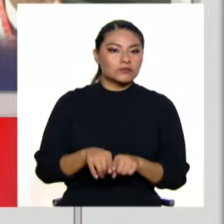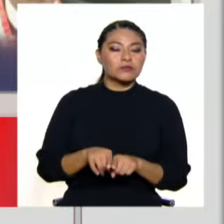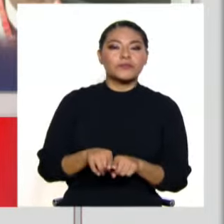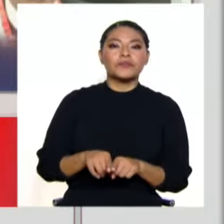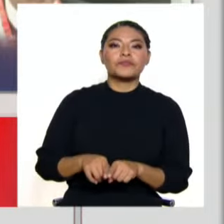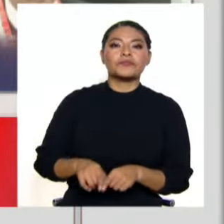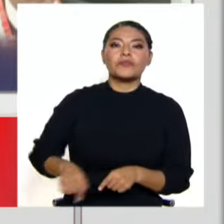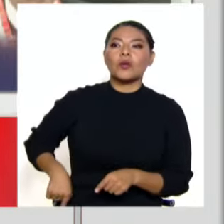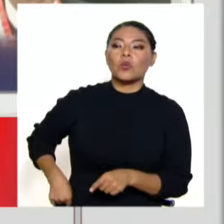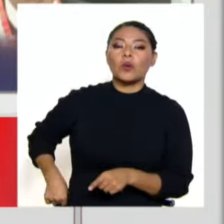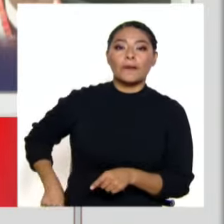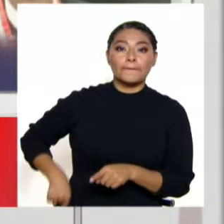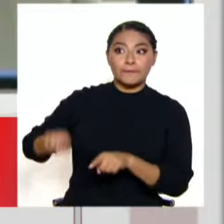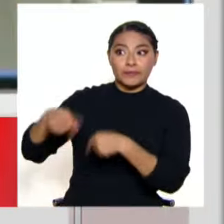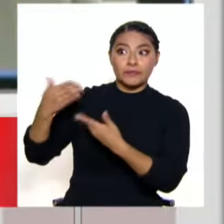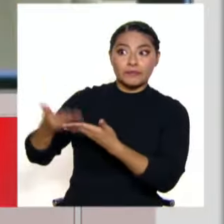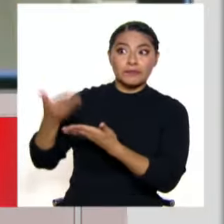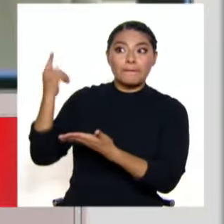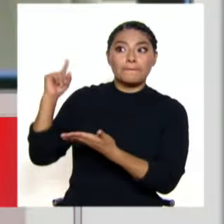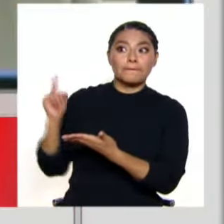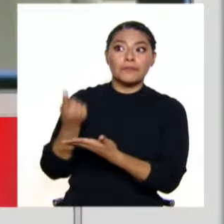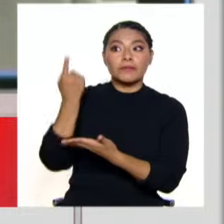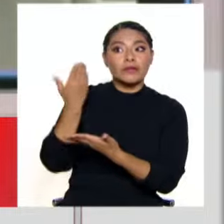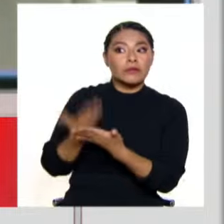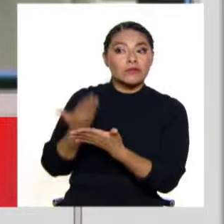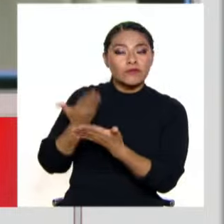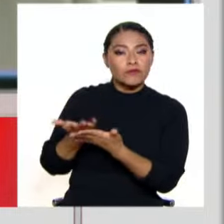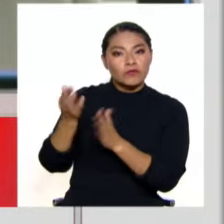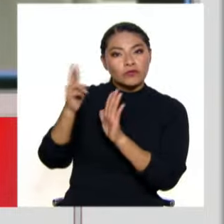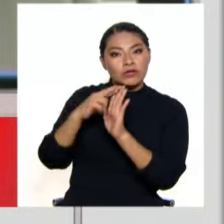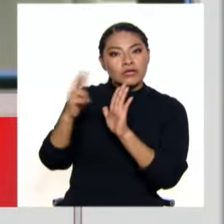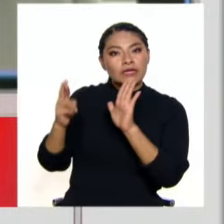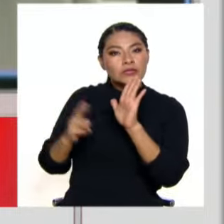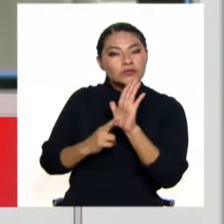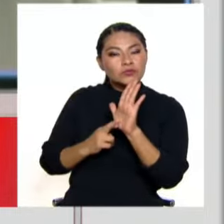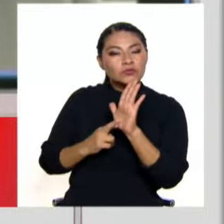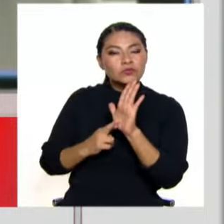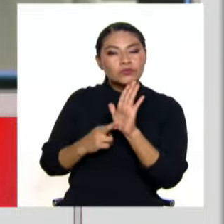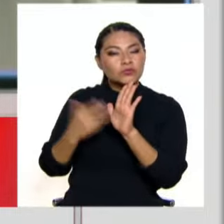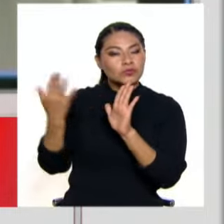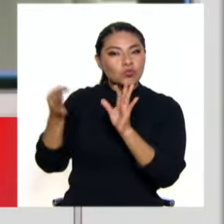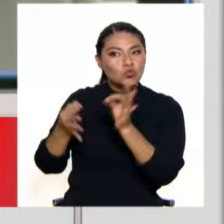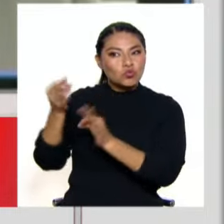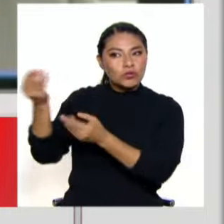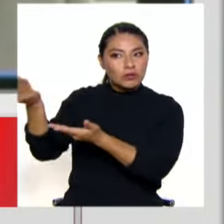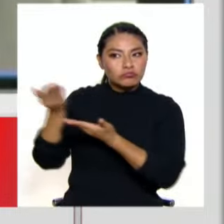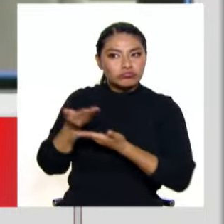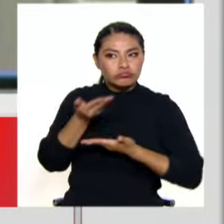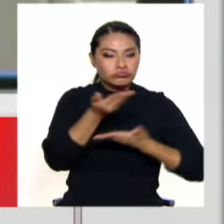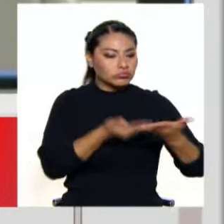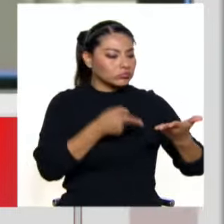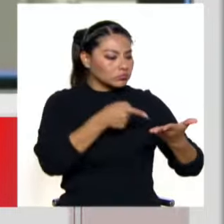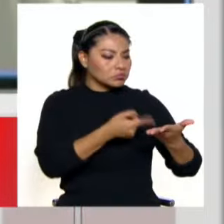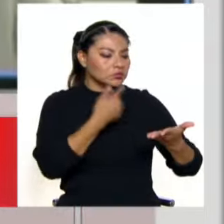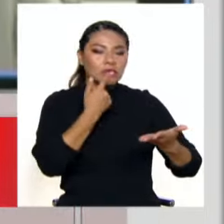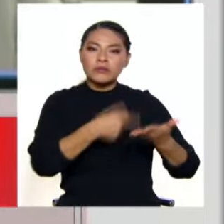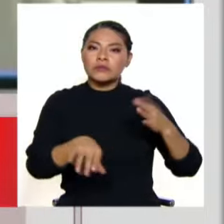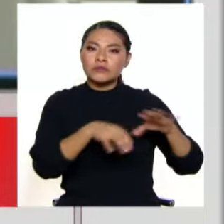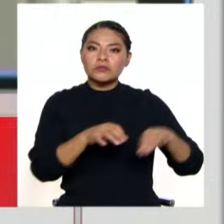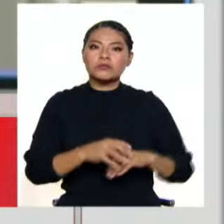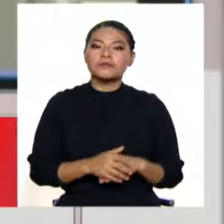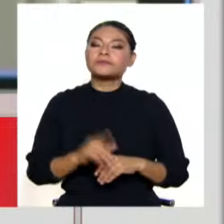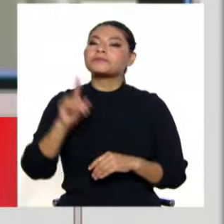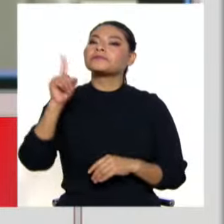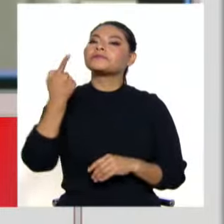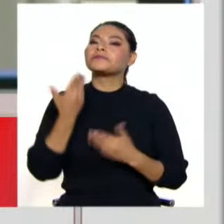y en primera mano van a tomar a propósito de esta resolución de la Junta Nacional de Justicia? Bueno, lo que corresponde de acuerdo a la ley es presentar un recurso de